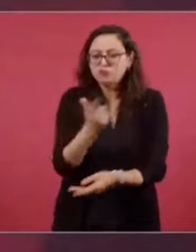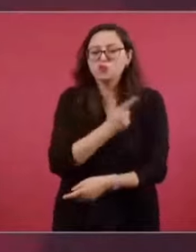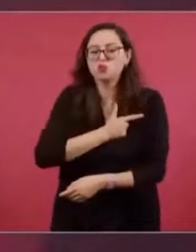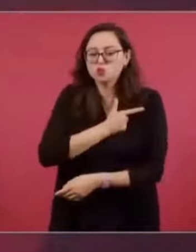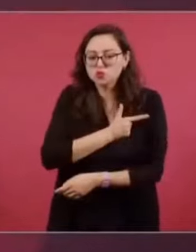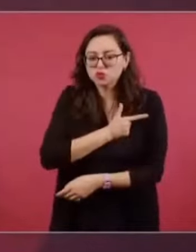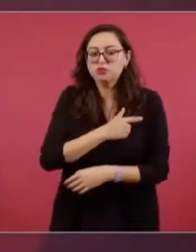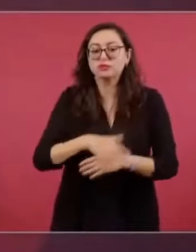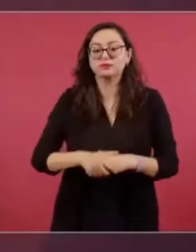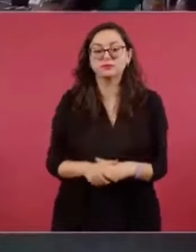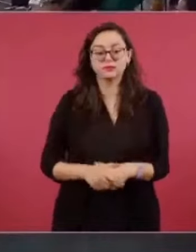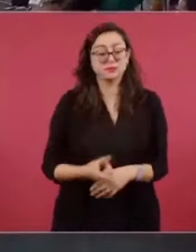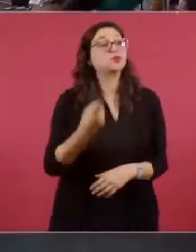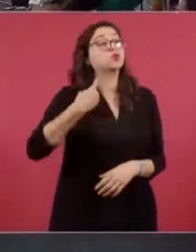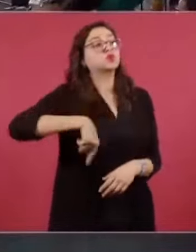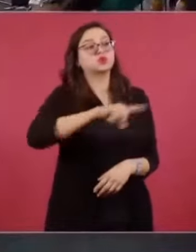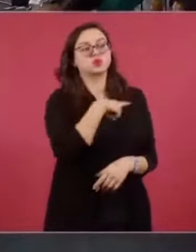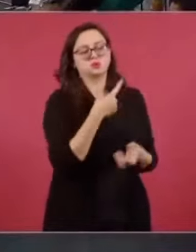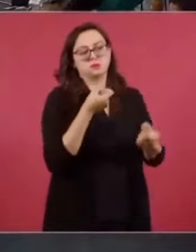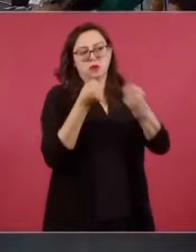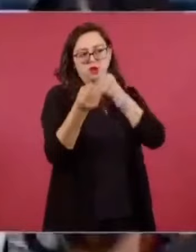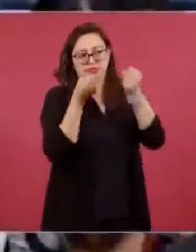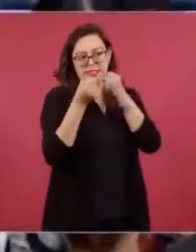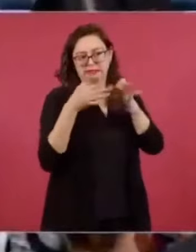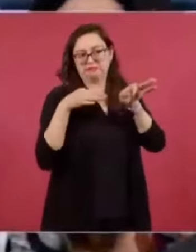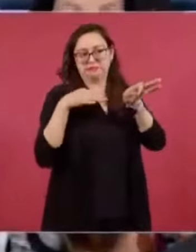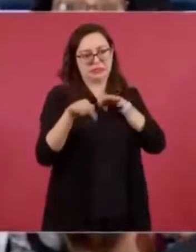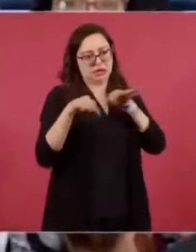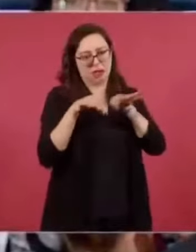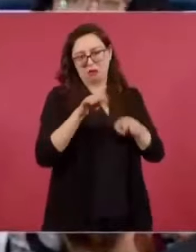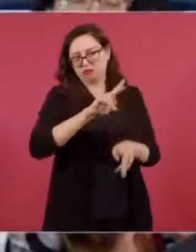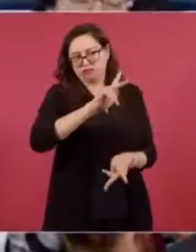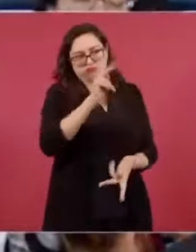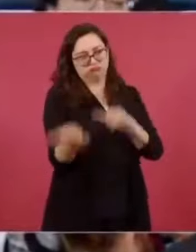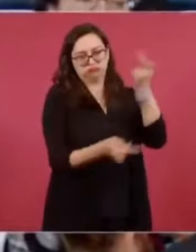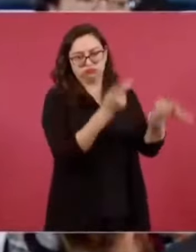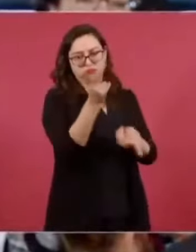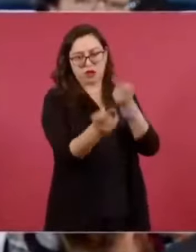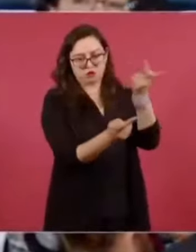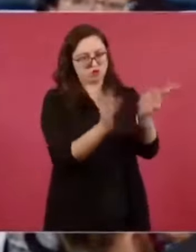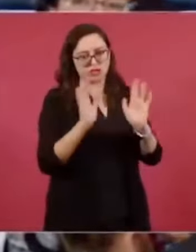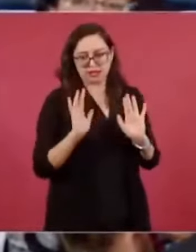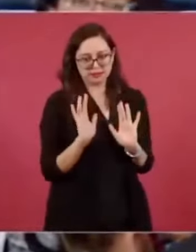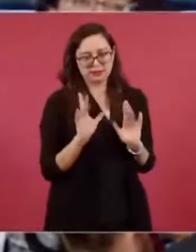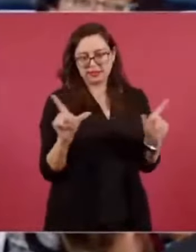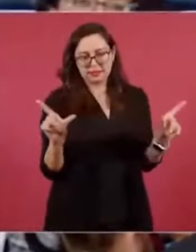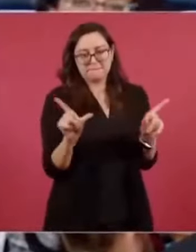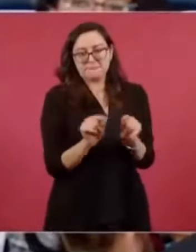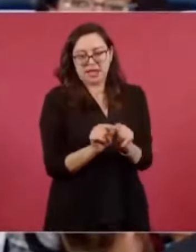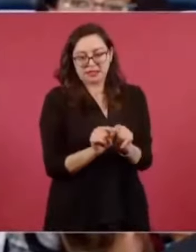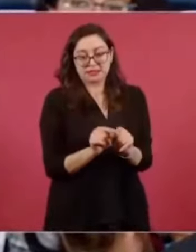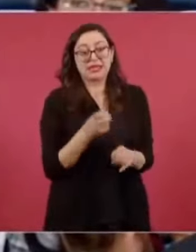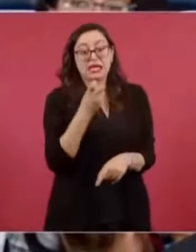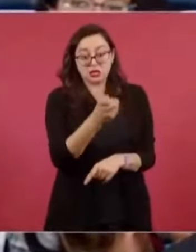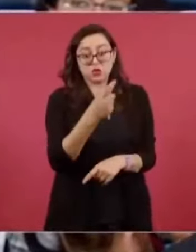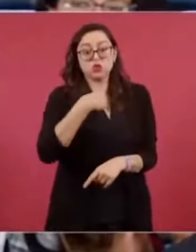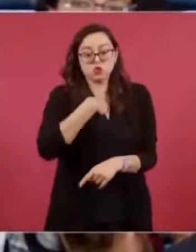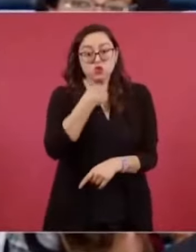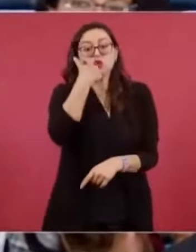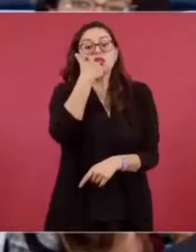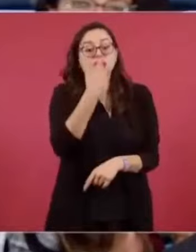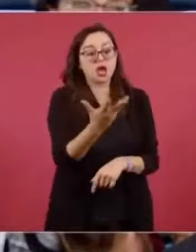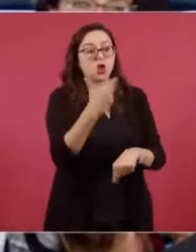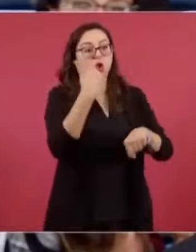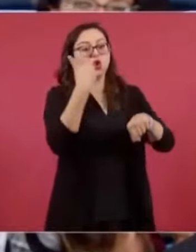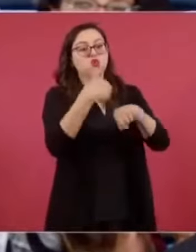Como periodistas estamos haciendo nuestra labor, que es preguntar, y justamente vengo por las cifras y para dar respuesta